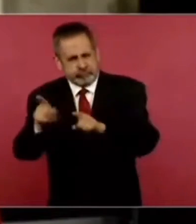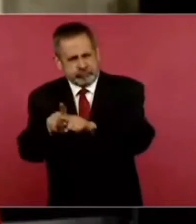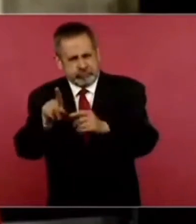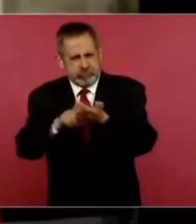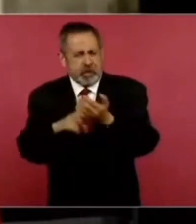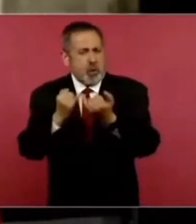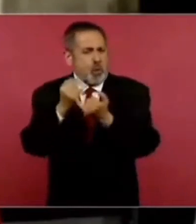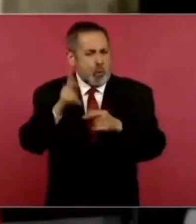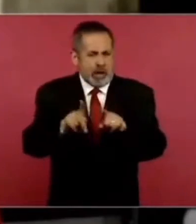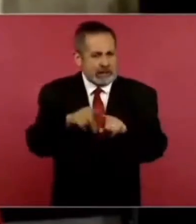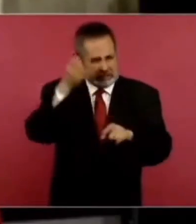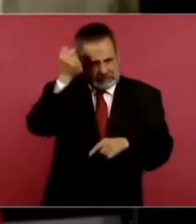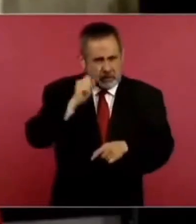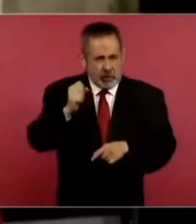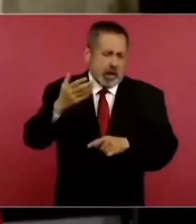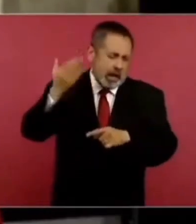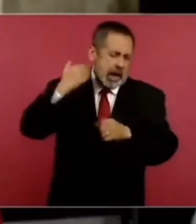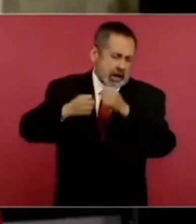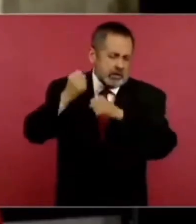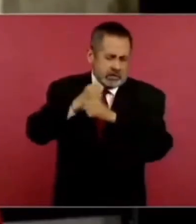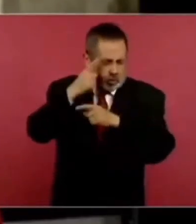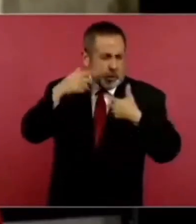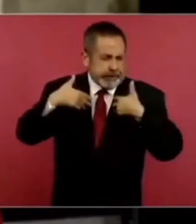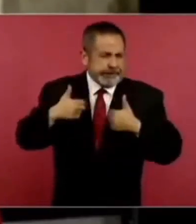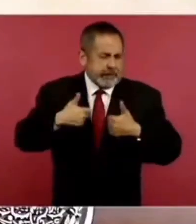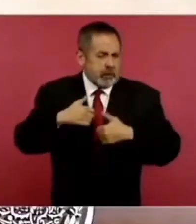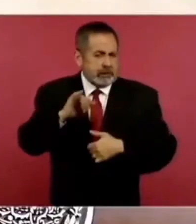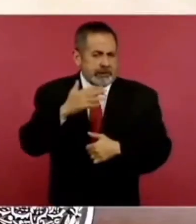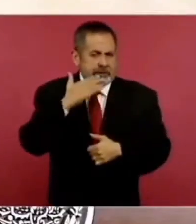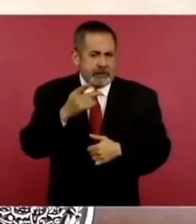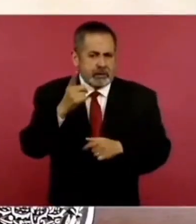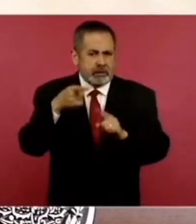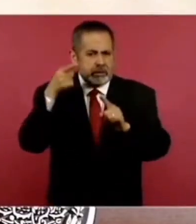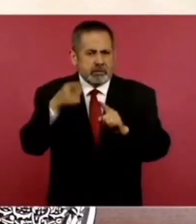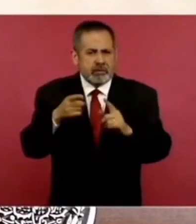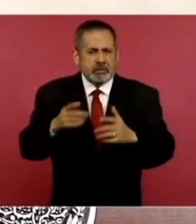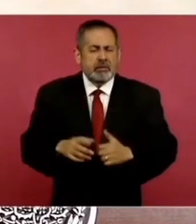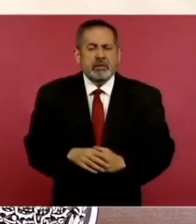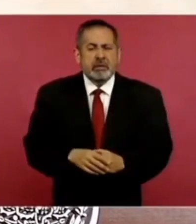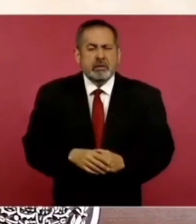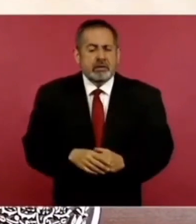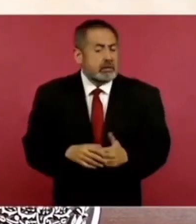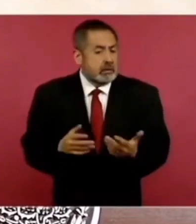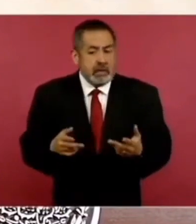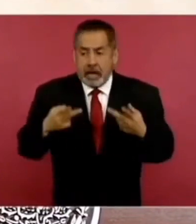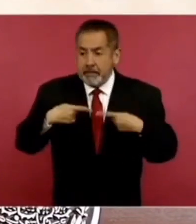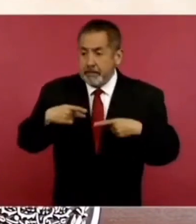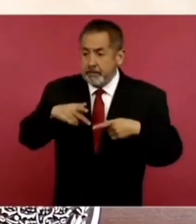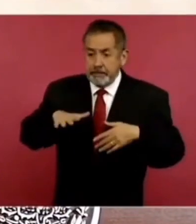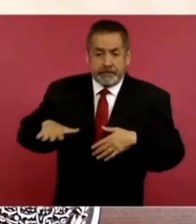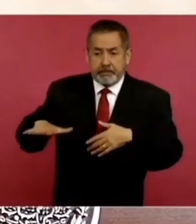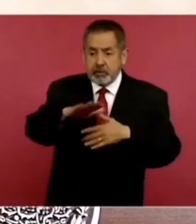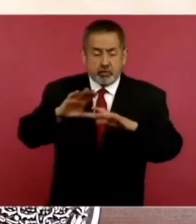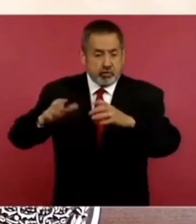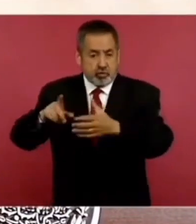caso de Sinaloa, hace años atrás. El punto es que las poblaciones